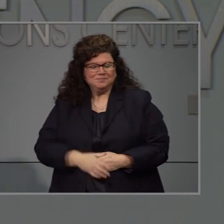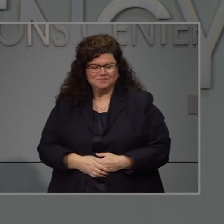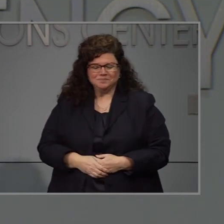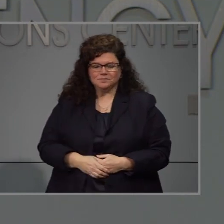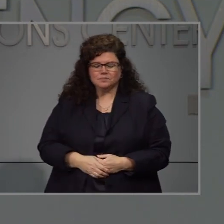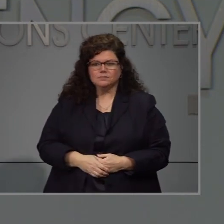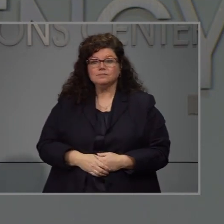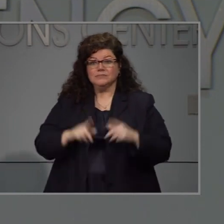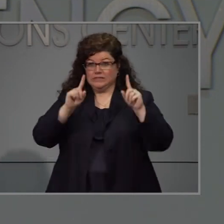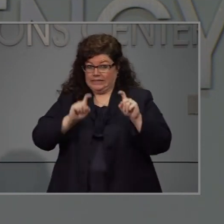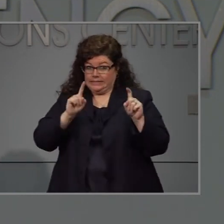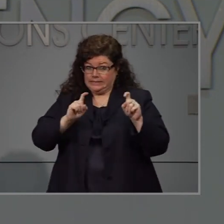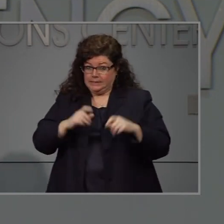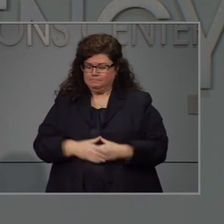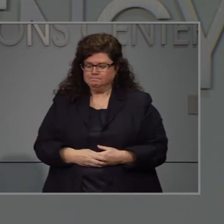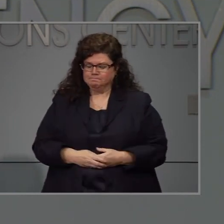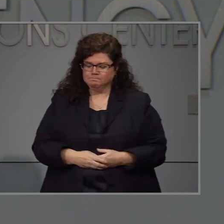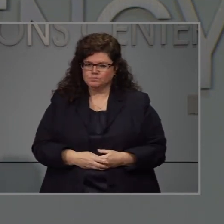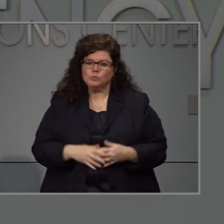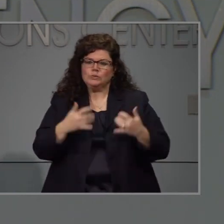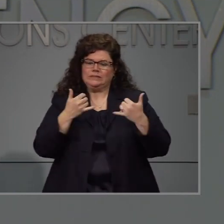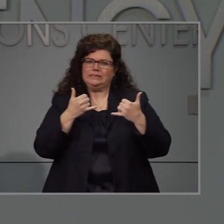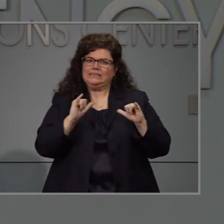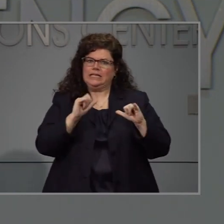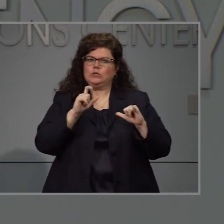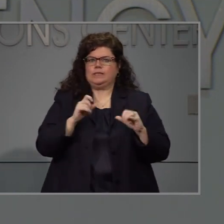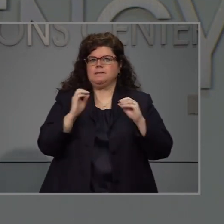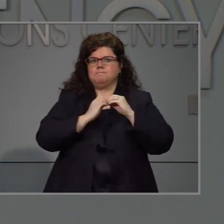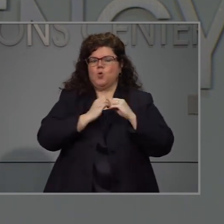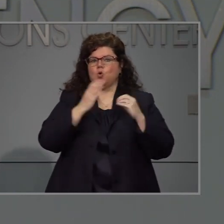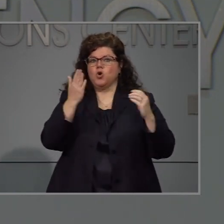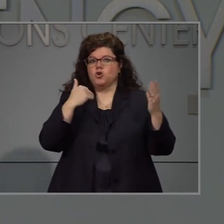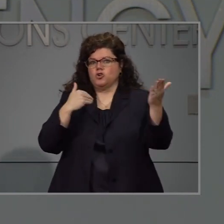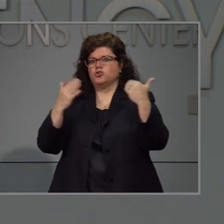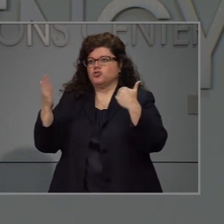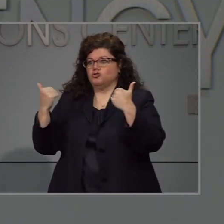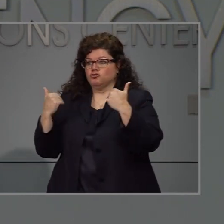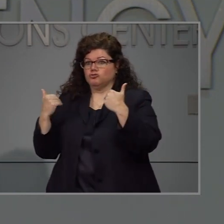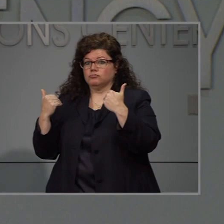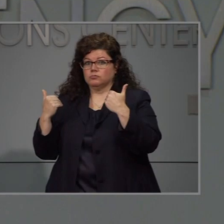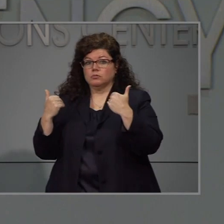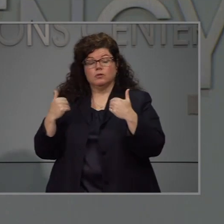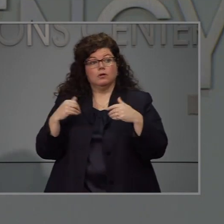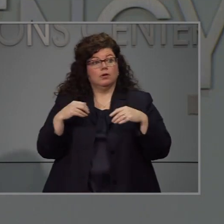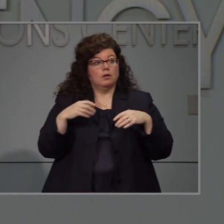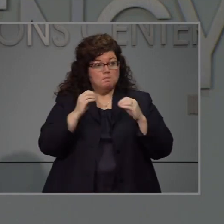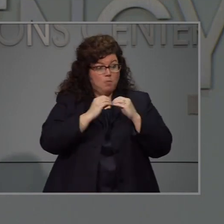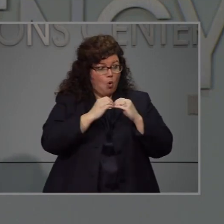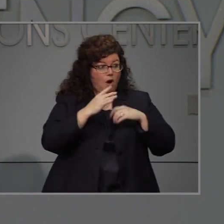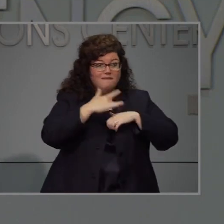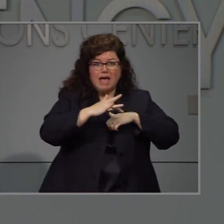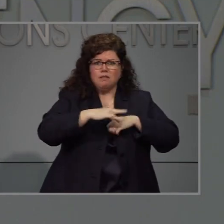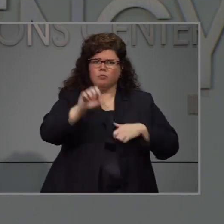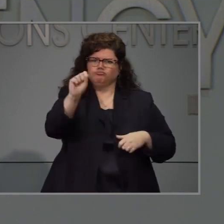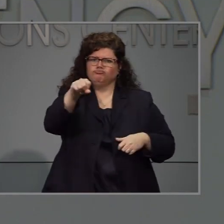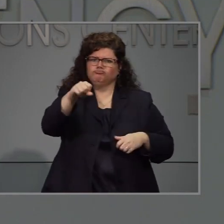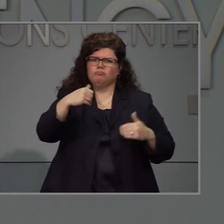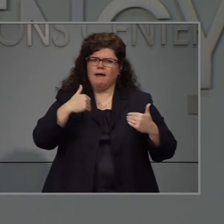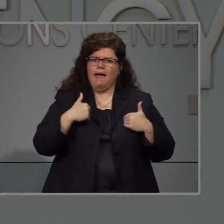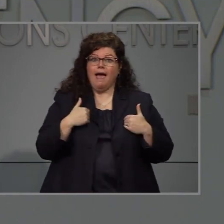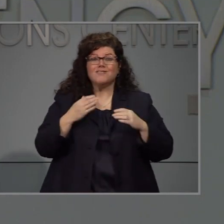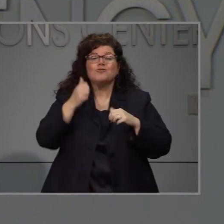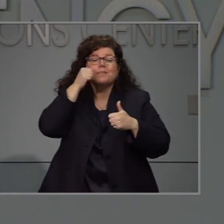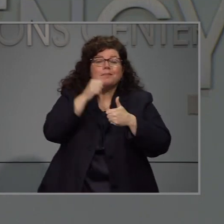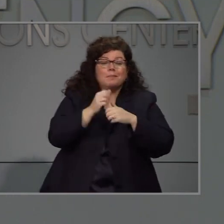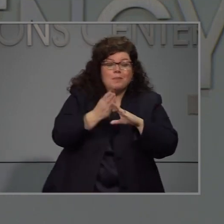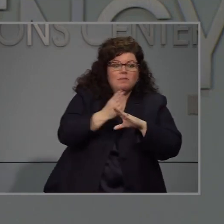Y lo que yo voy a decir de todas maneras tenemos que hacer más mejoras en la cadena de suministro en general creo que ya